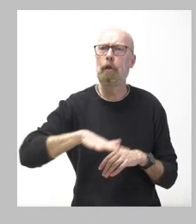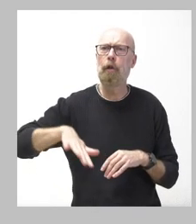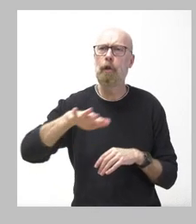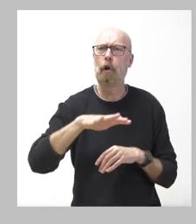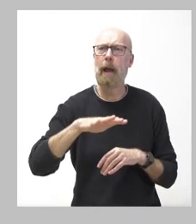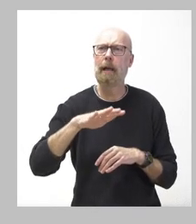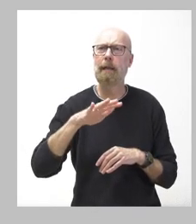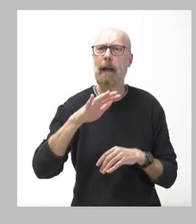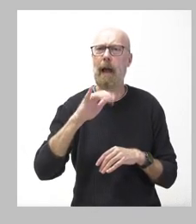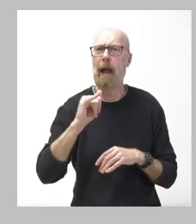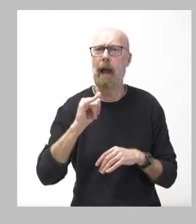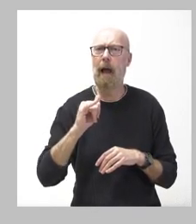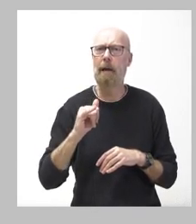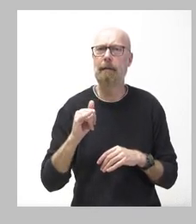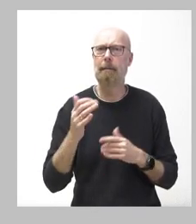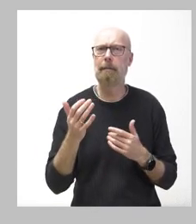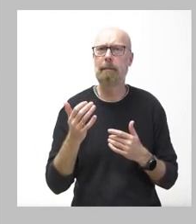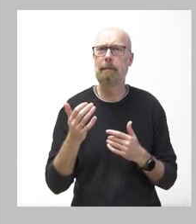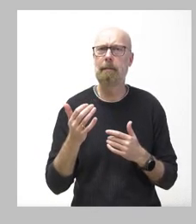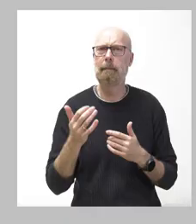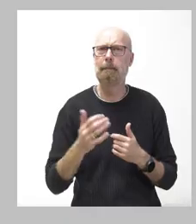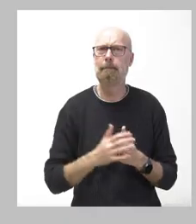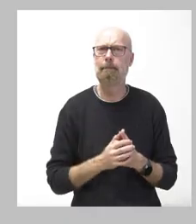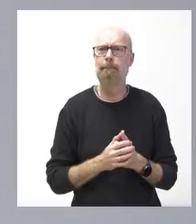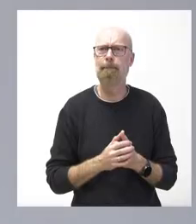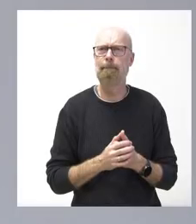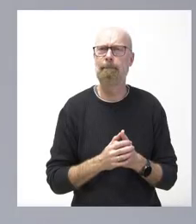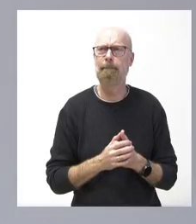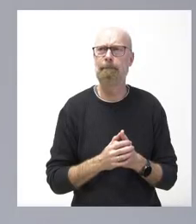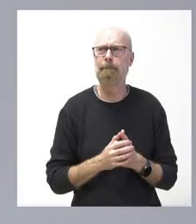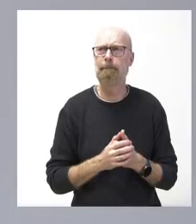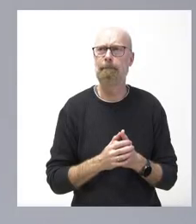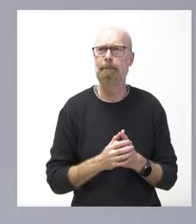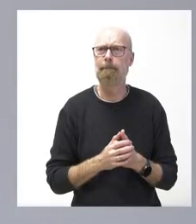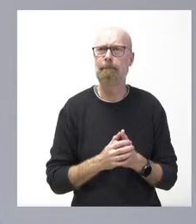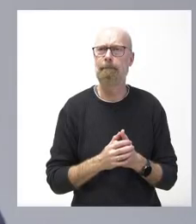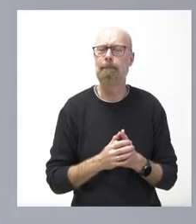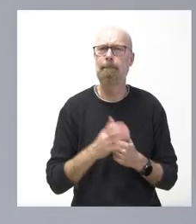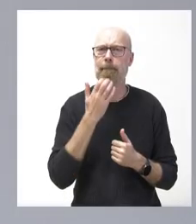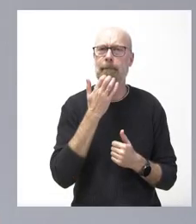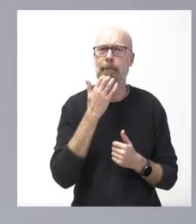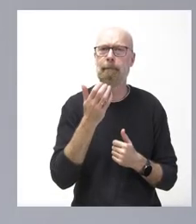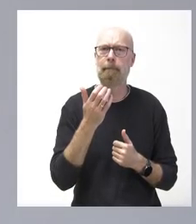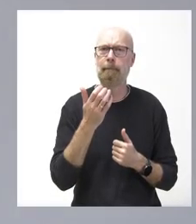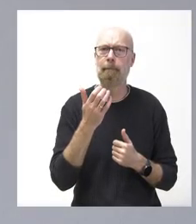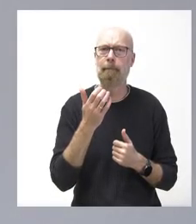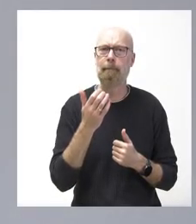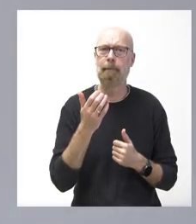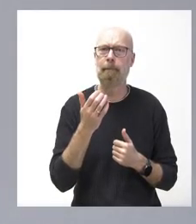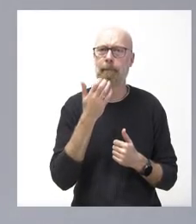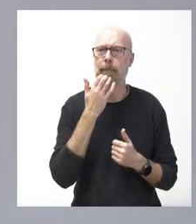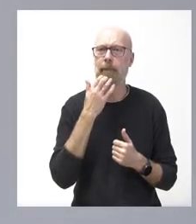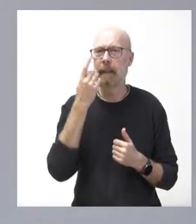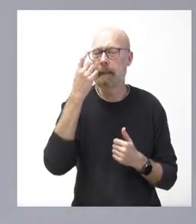similar en el caso de que haya un periodo de vida. Y si cree que el sistema de emergencias de esas